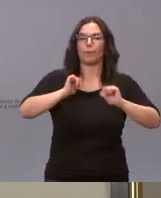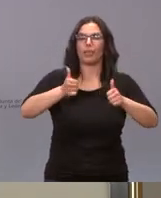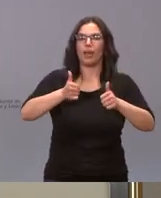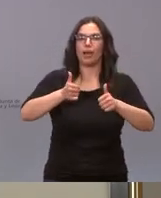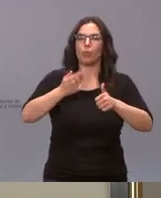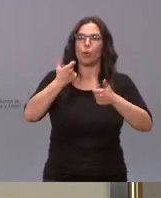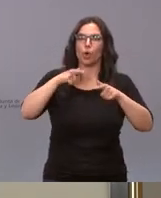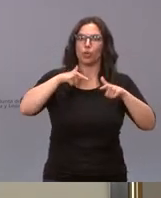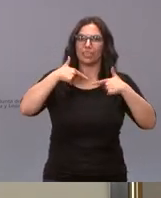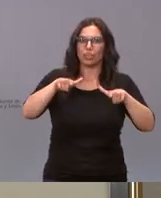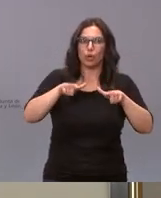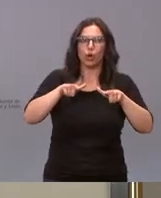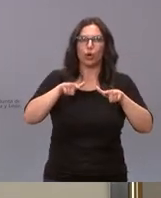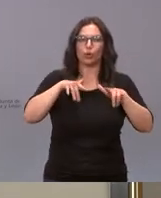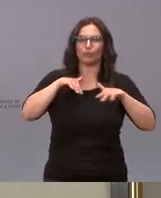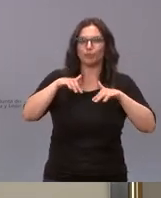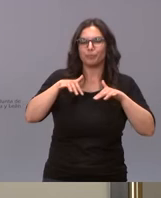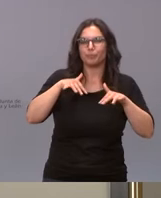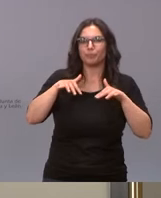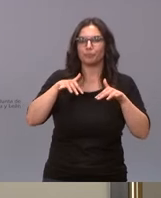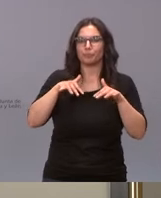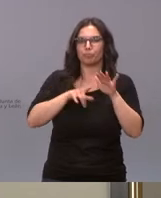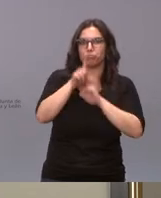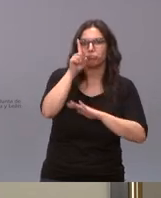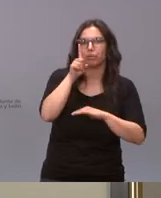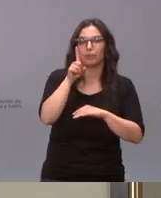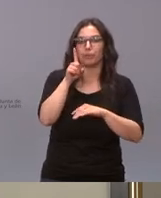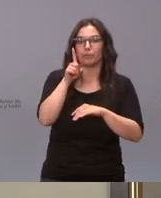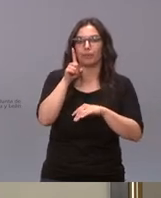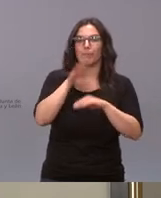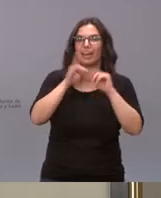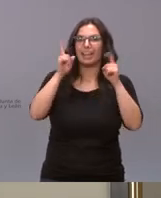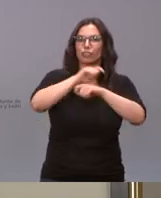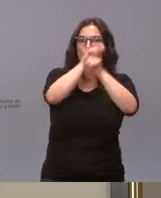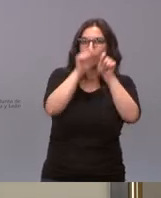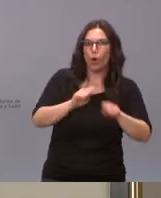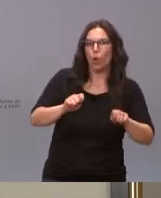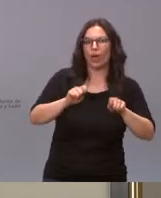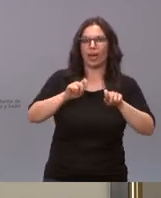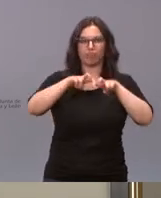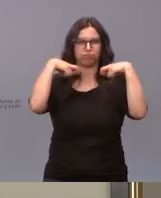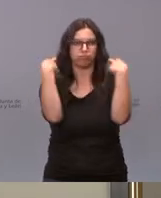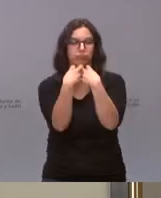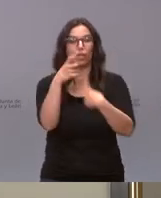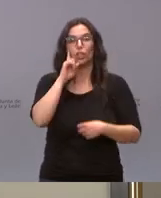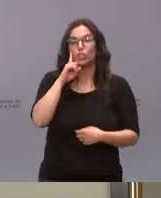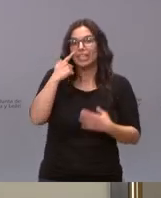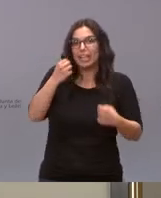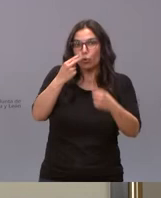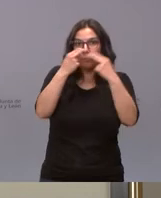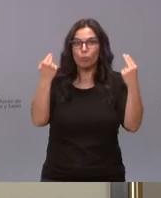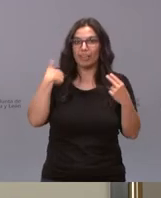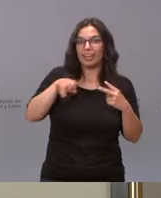sector de de de la hostelería con respecto a las bodas a eventos banquetes no sé si salud pública tiene ya